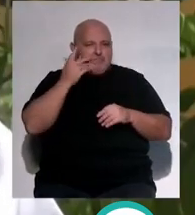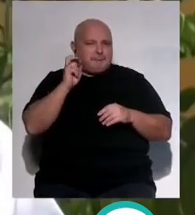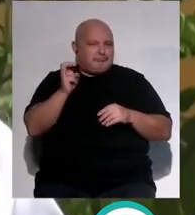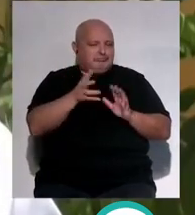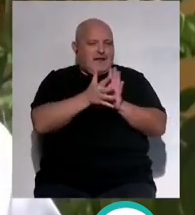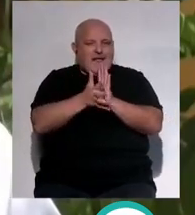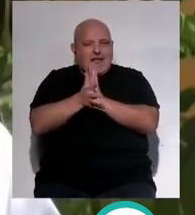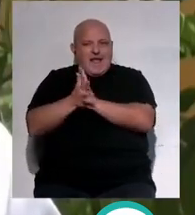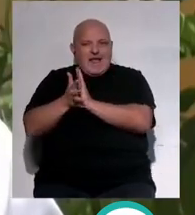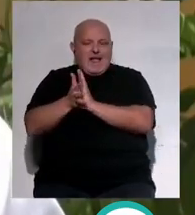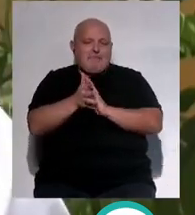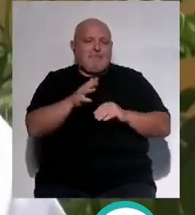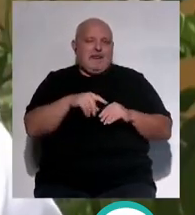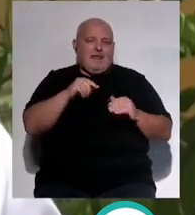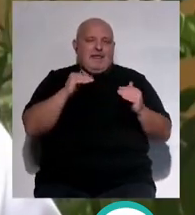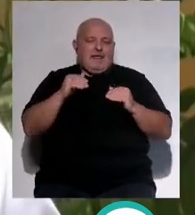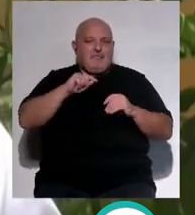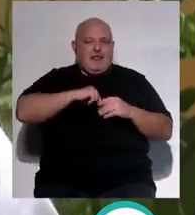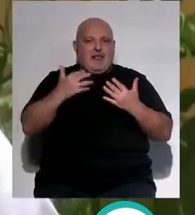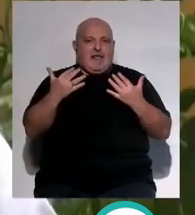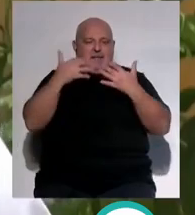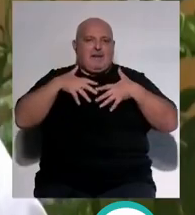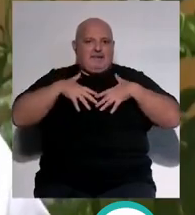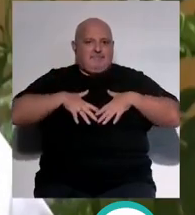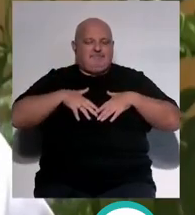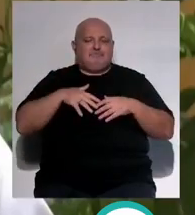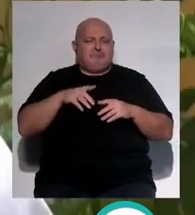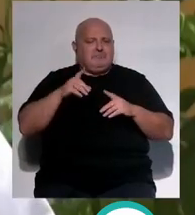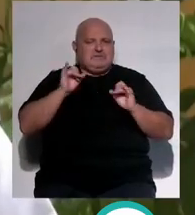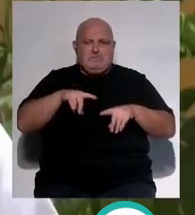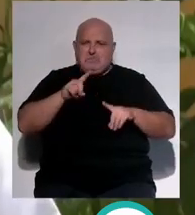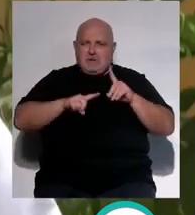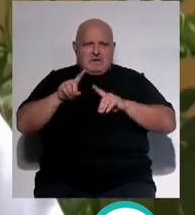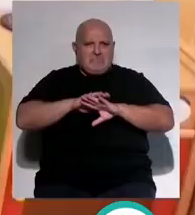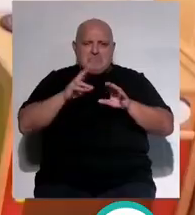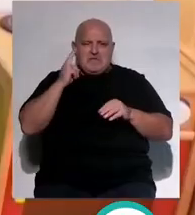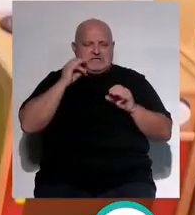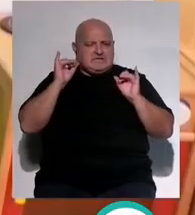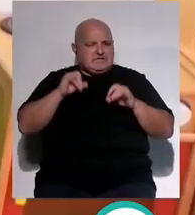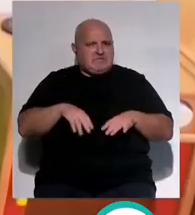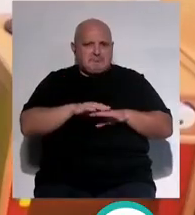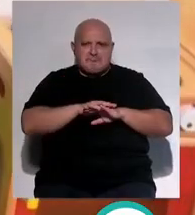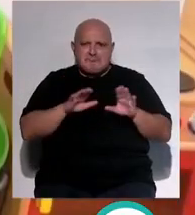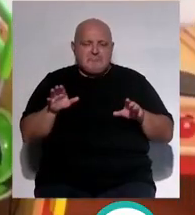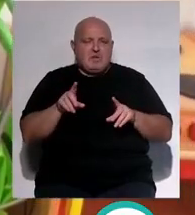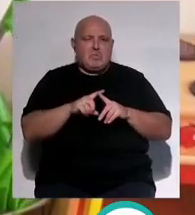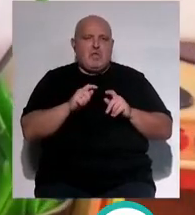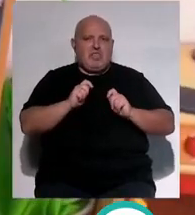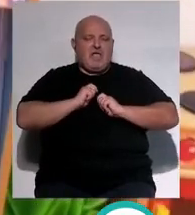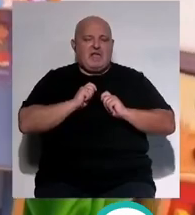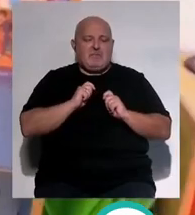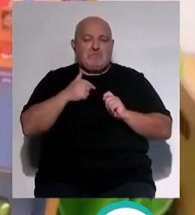ese momentito para inculcarlo a los niños pequeñitos que no tengan problemas, que no tengan miedo que va a ser una cosa muy,